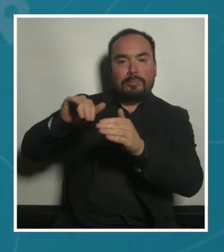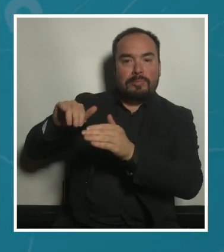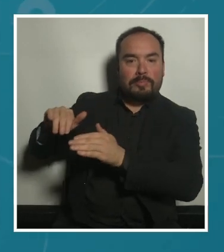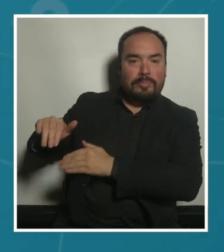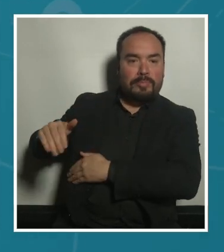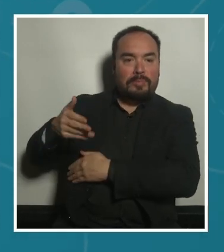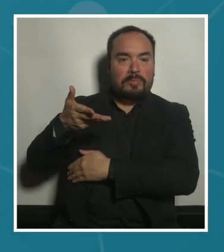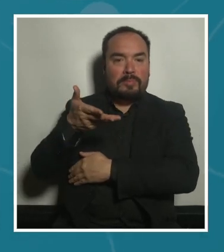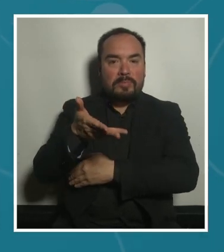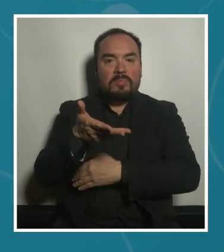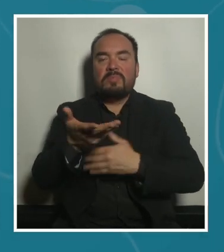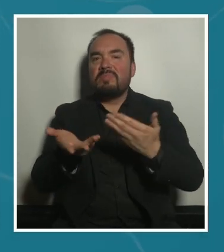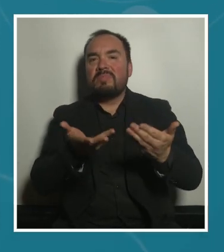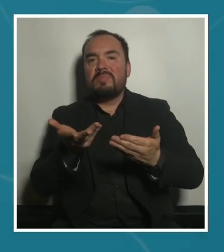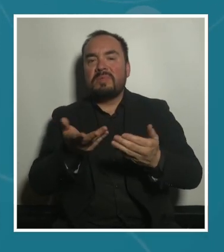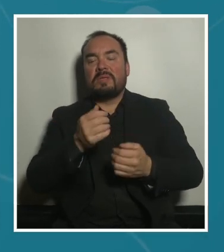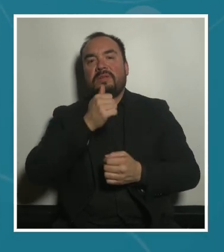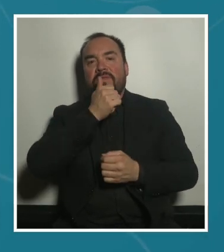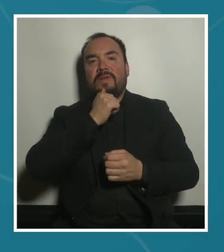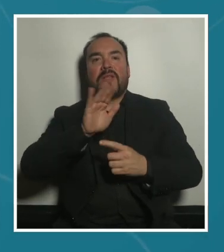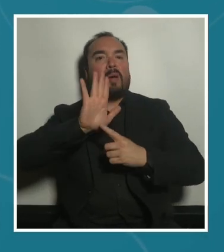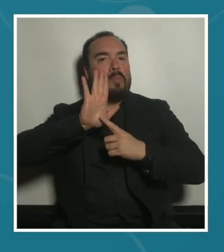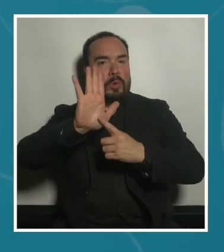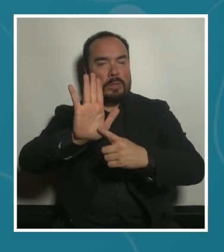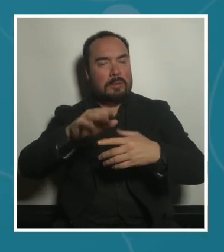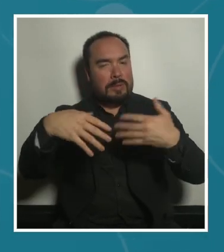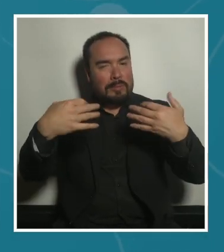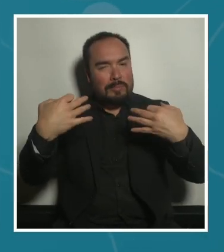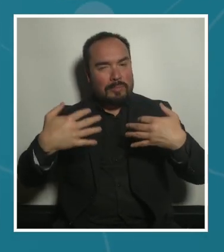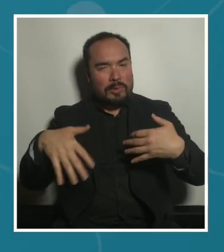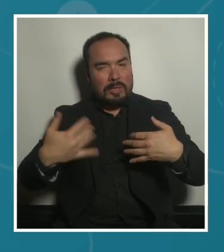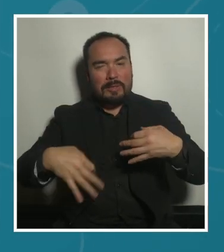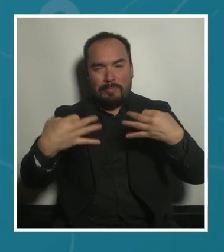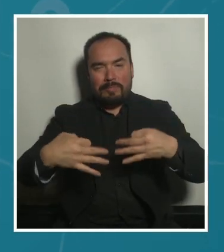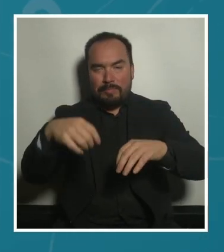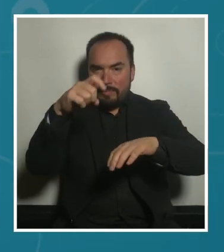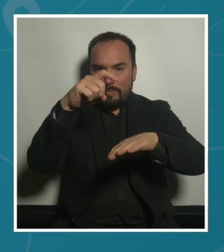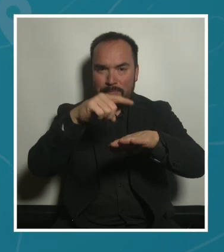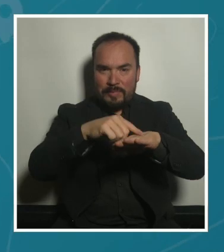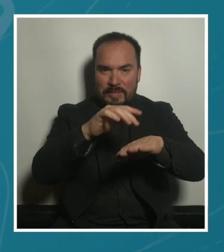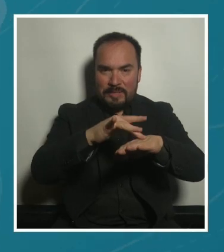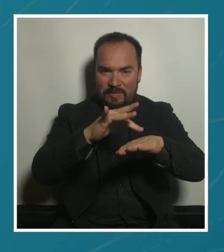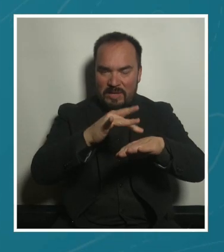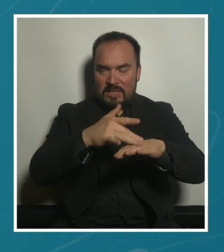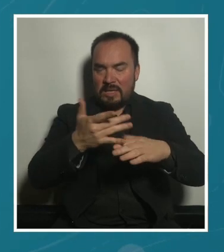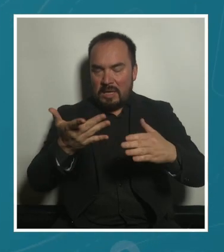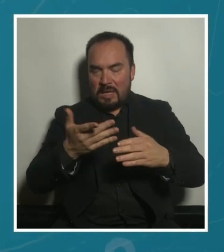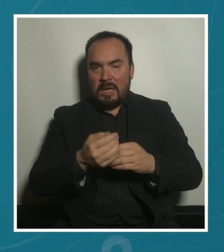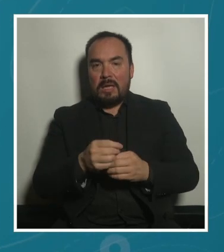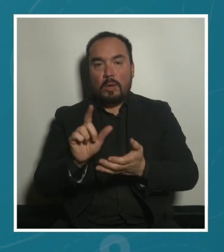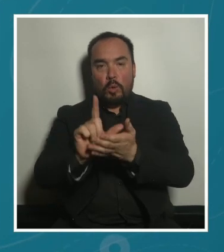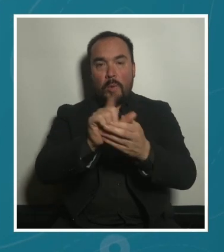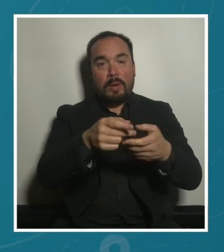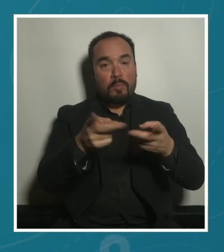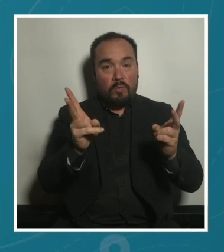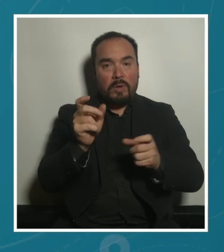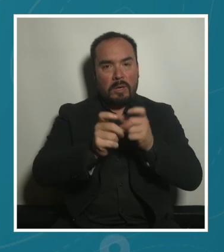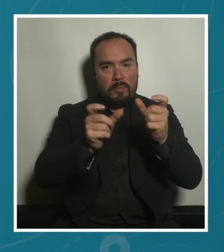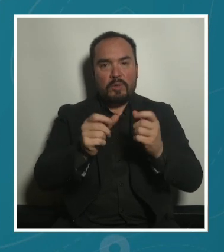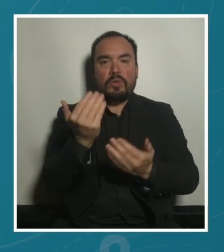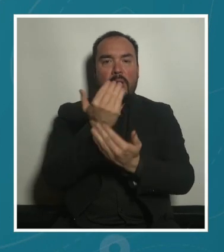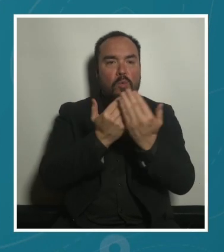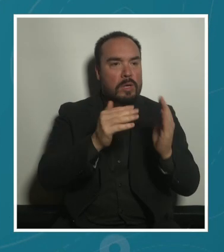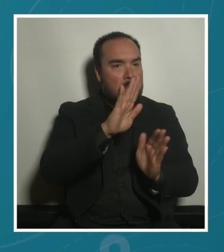cuidamos, también son espacios donde pasa la vida cotidiana y donde se cuida. Entonces, esta separación